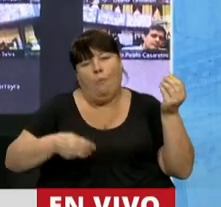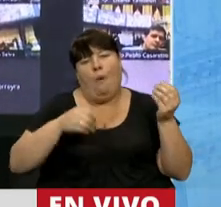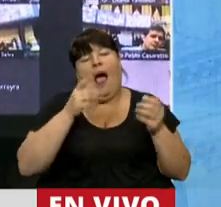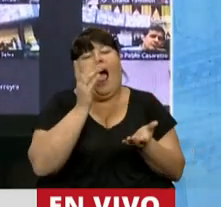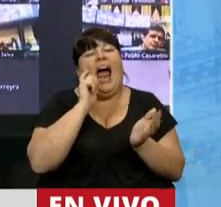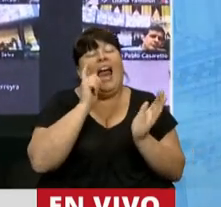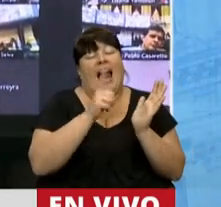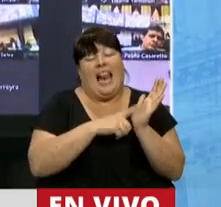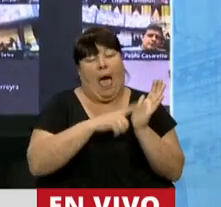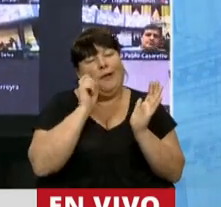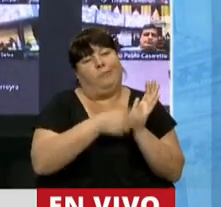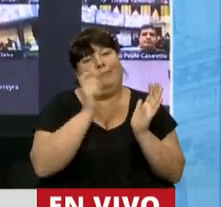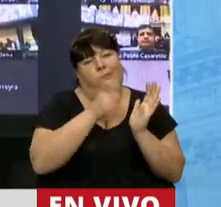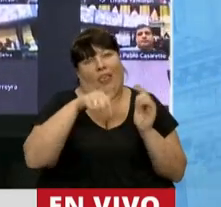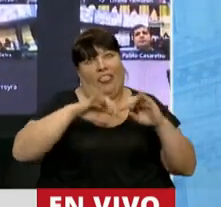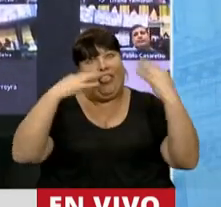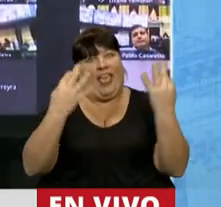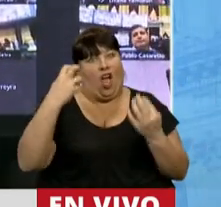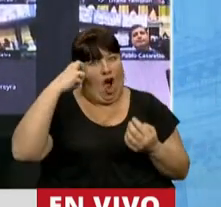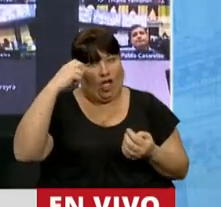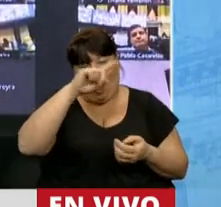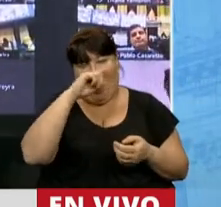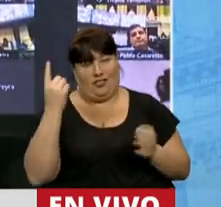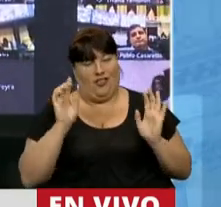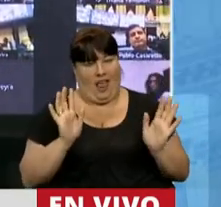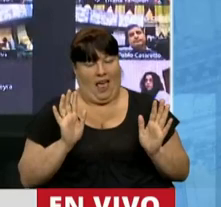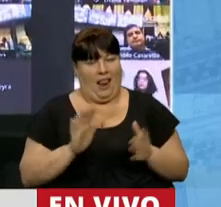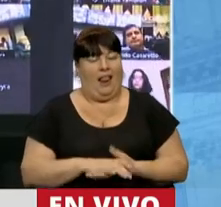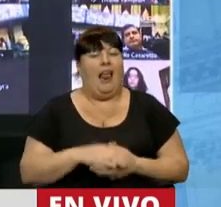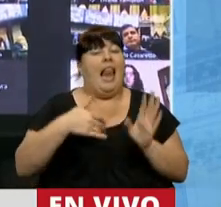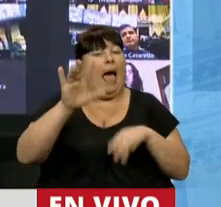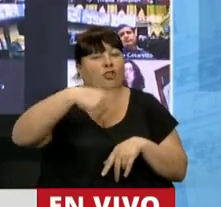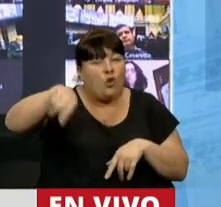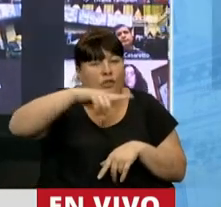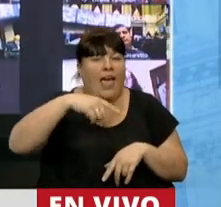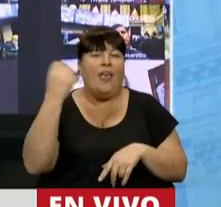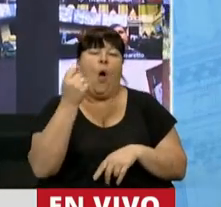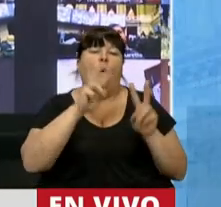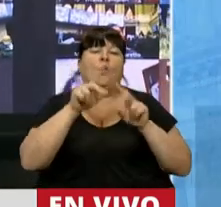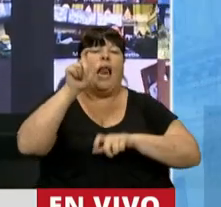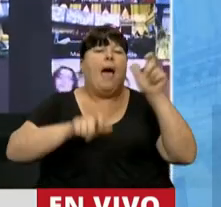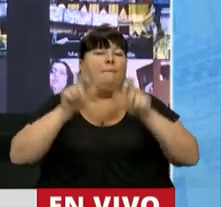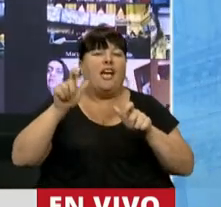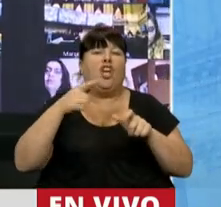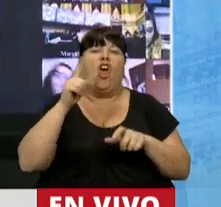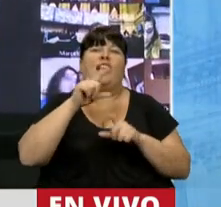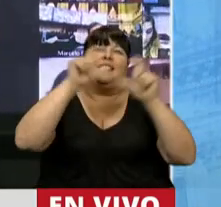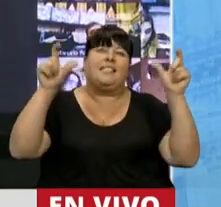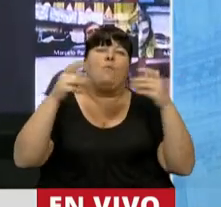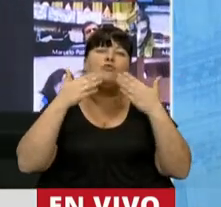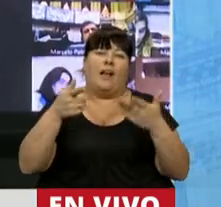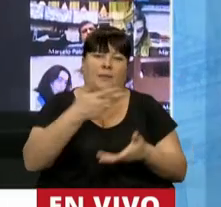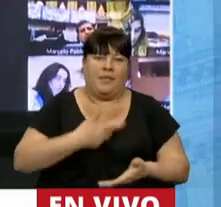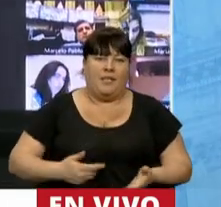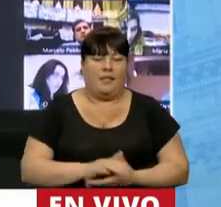los reglamentos de este honorable Congreso de la Nación que muchos de ustedes se encargan de lograr que la gente no lo llame de esa manera. Gracias,